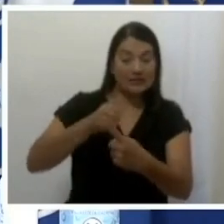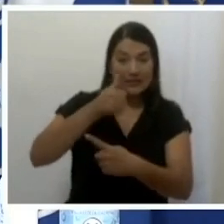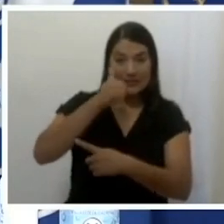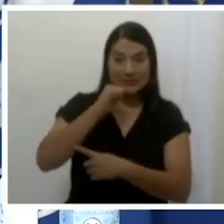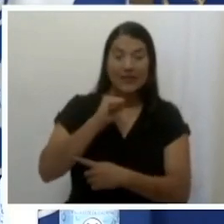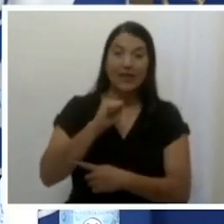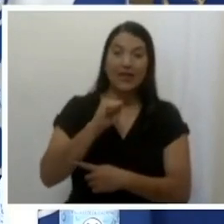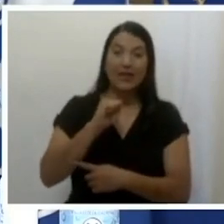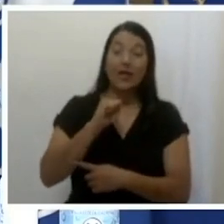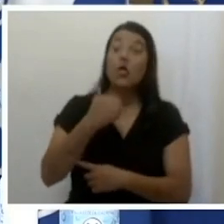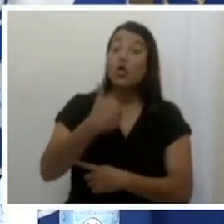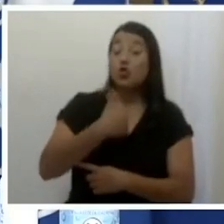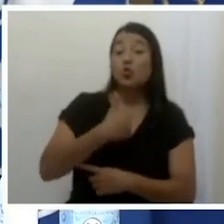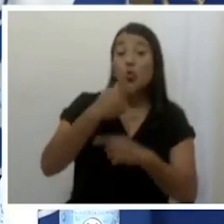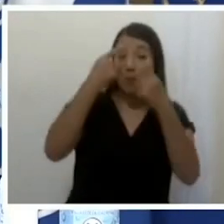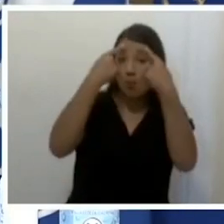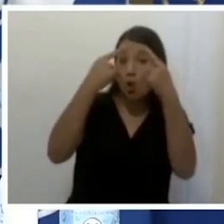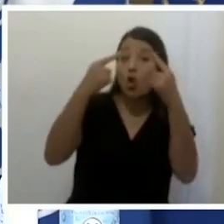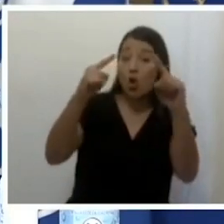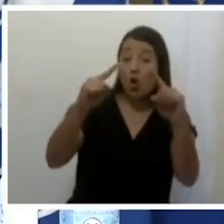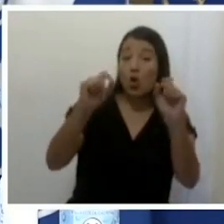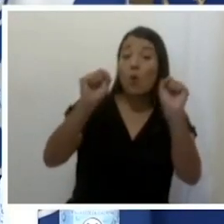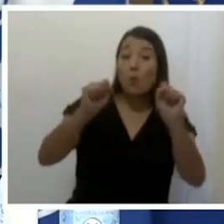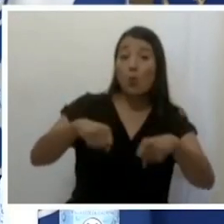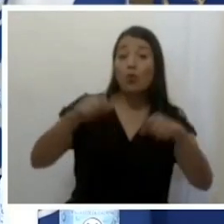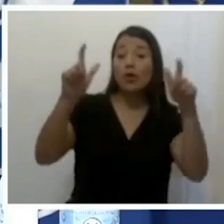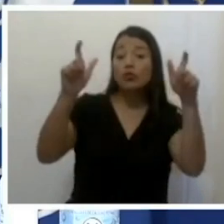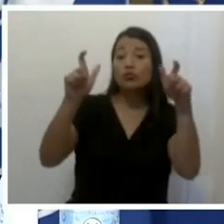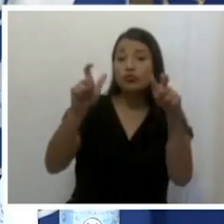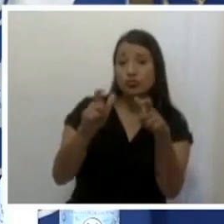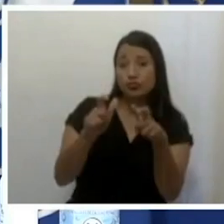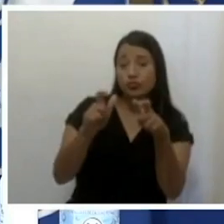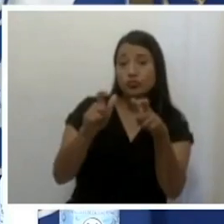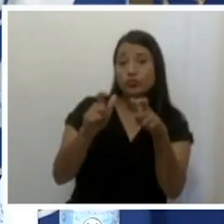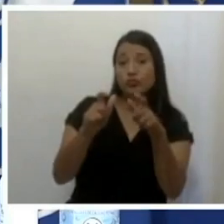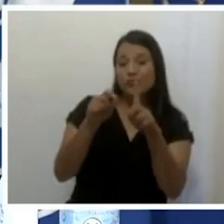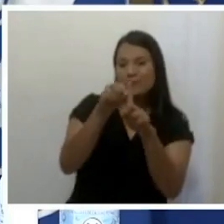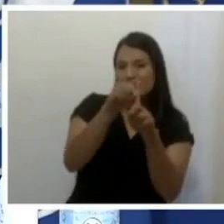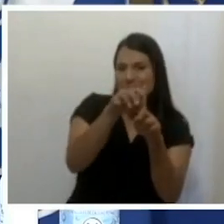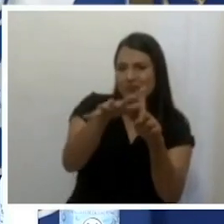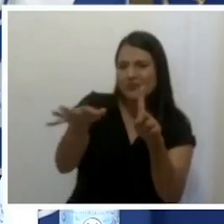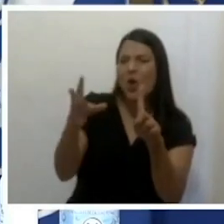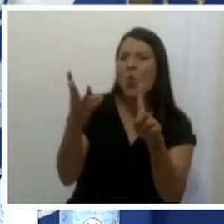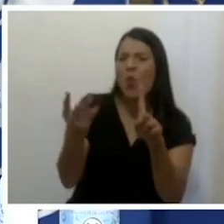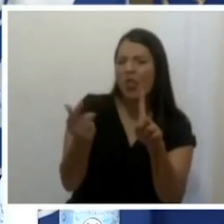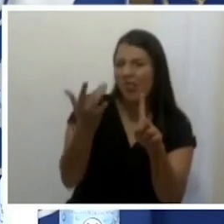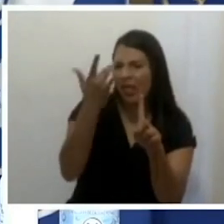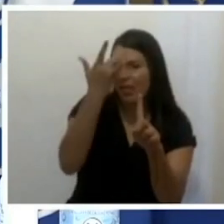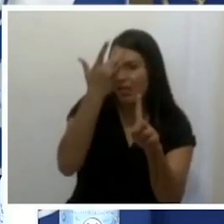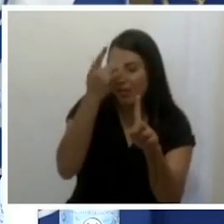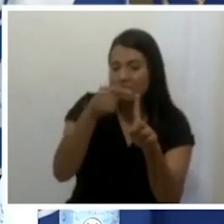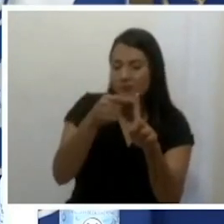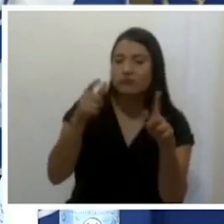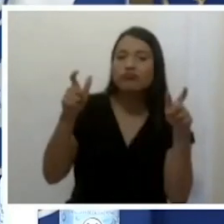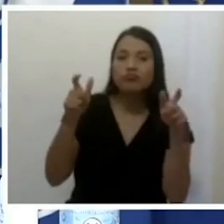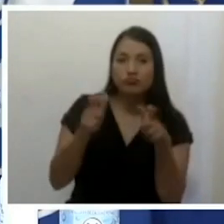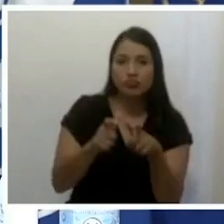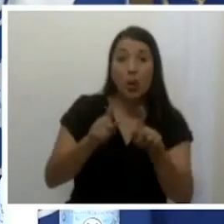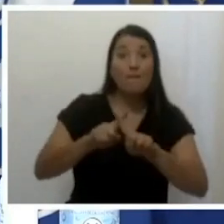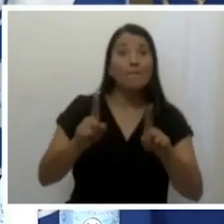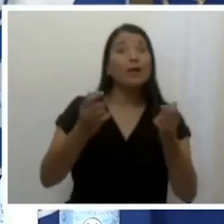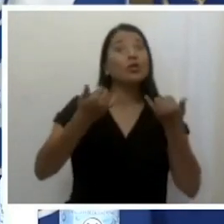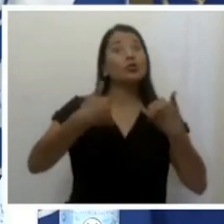dieron resultado en bajar ese R. Pero seguimos viendo aumento en